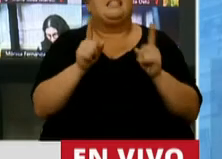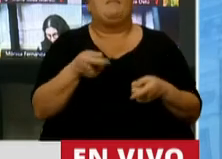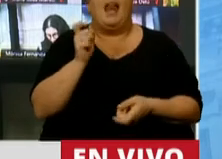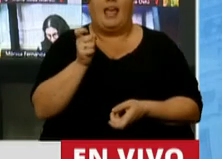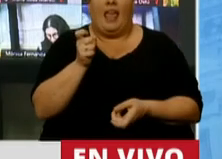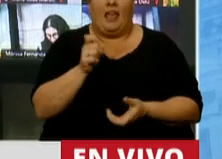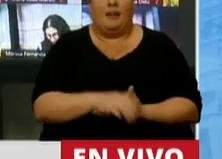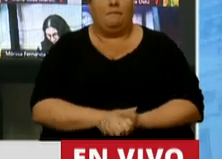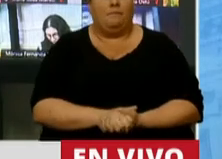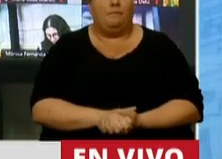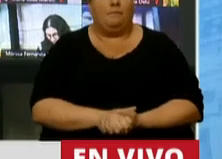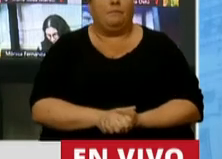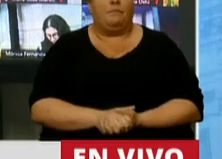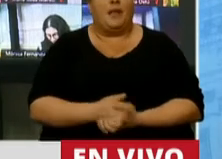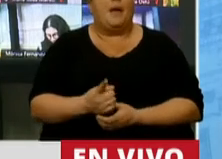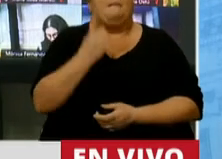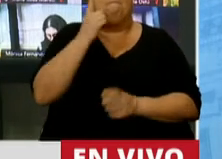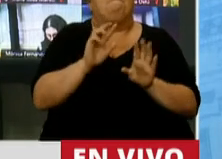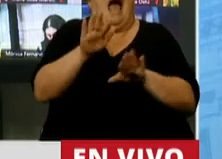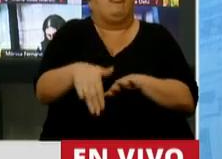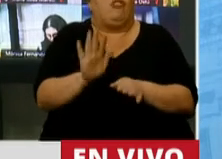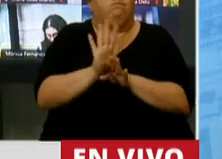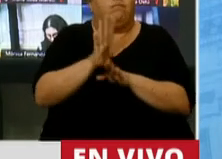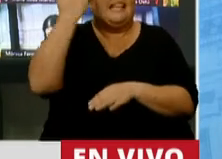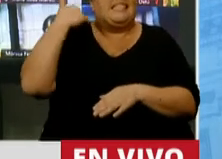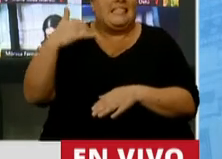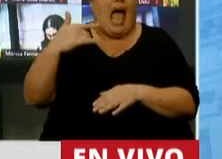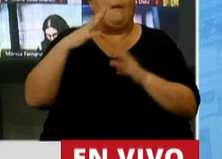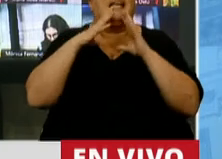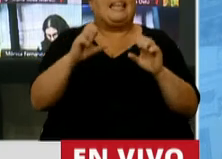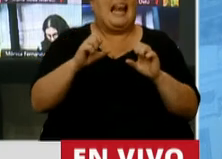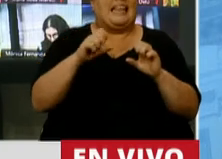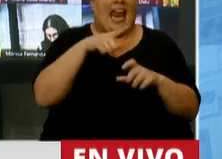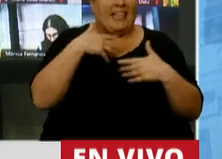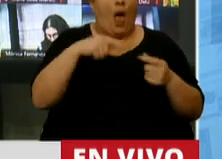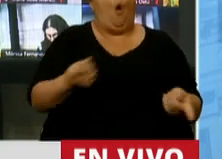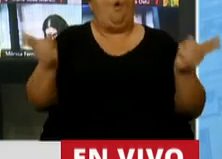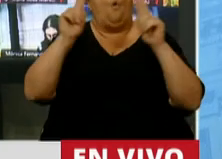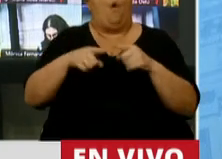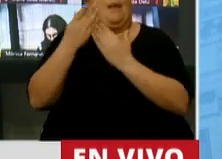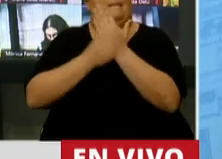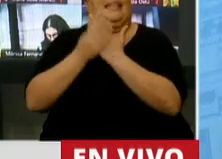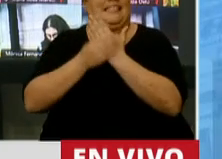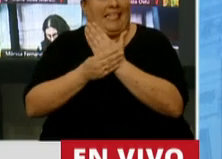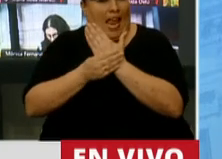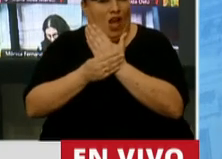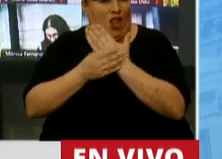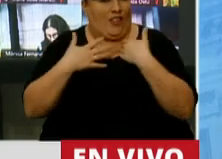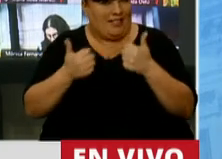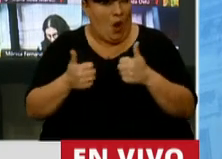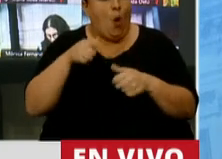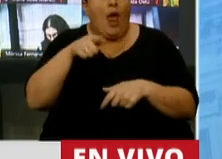al primer paso que se dio. De pasar a tener una secretaría, volvimos a tener un ministerio. Y esto